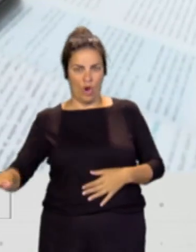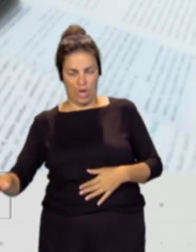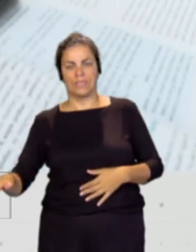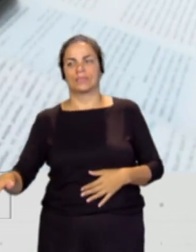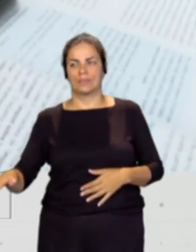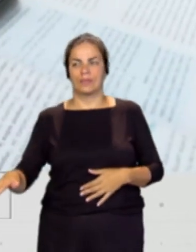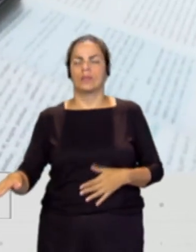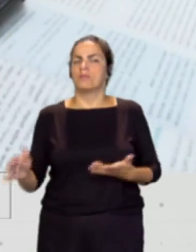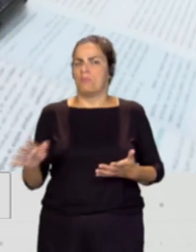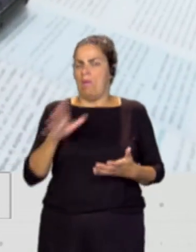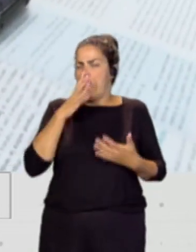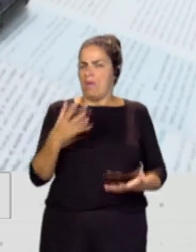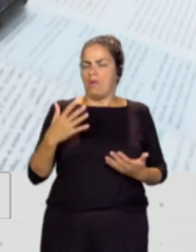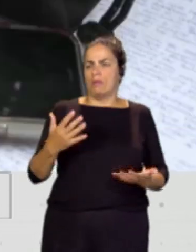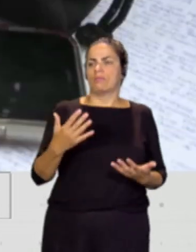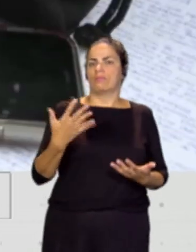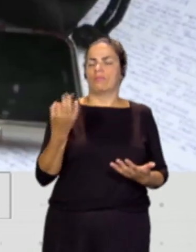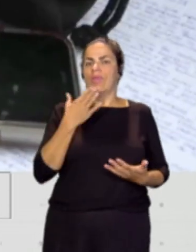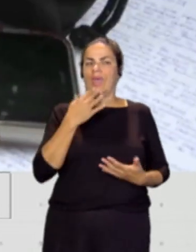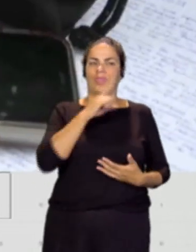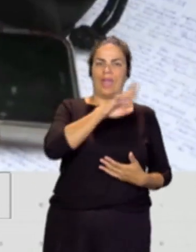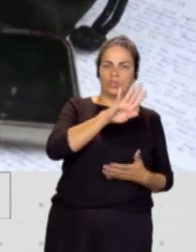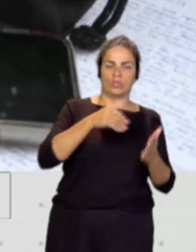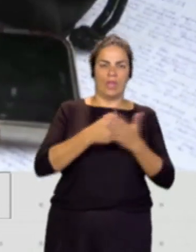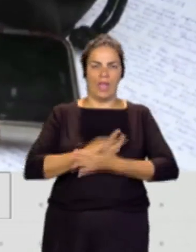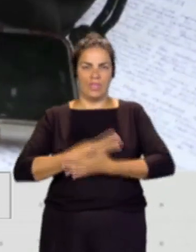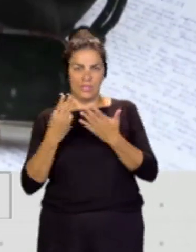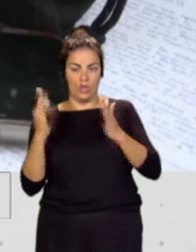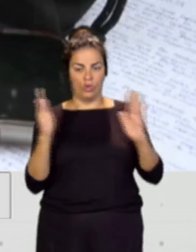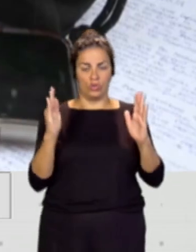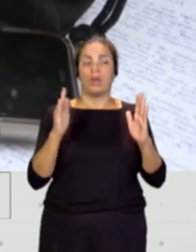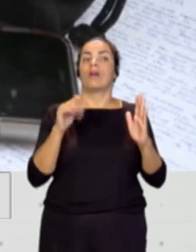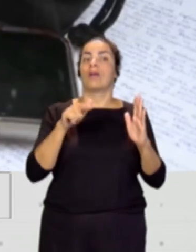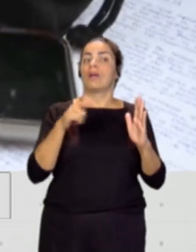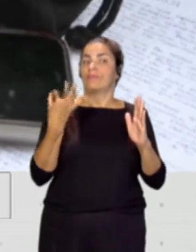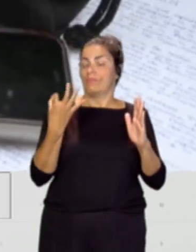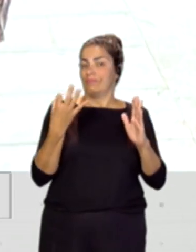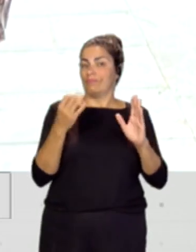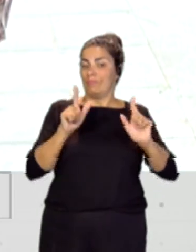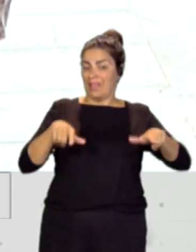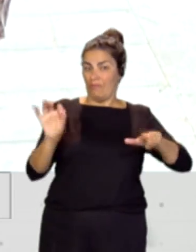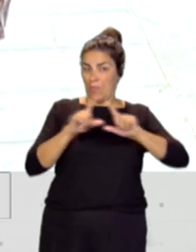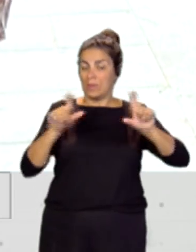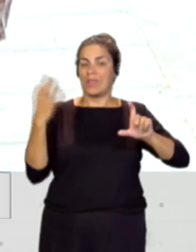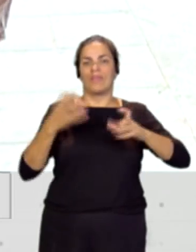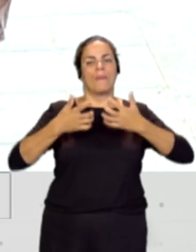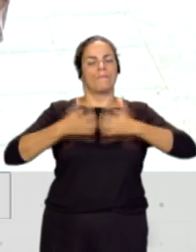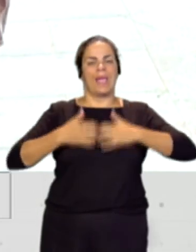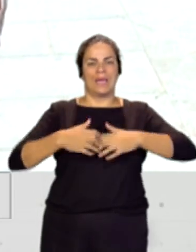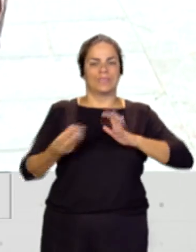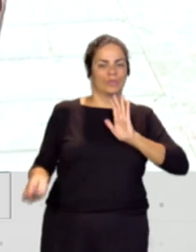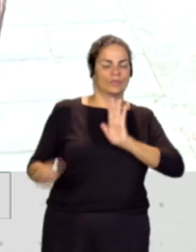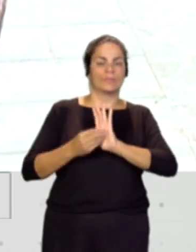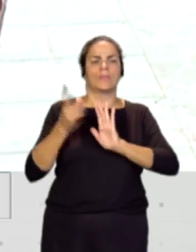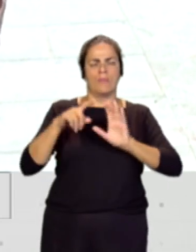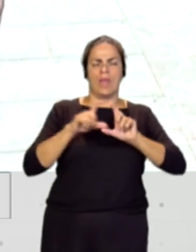de momento a día de hoy entre 14 y 18 años, porque van a tener que introducir mecanismos, que también la propia Agencia Española de Protección de Datos